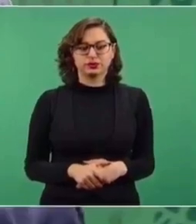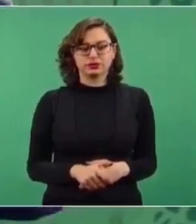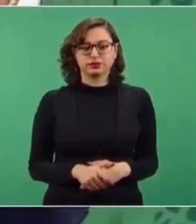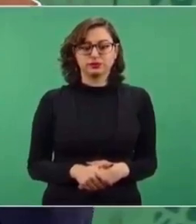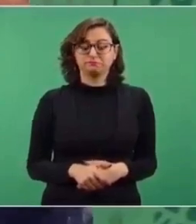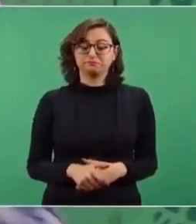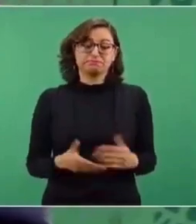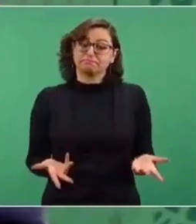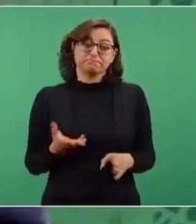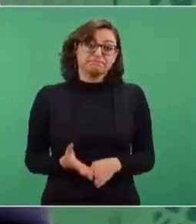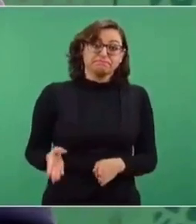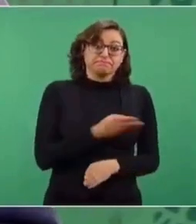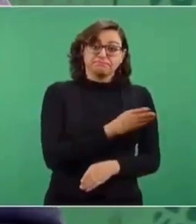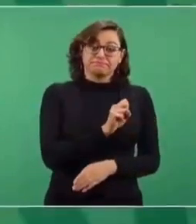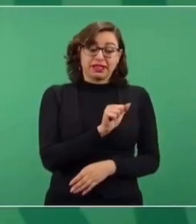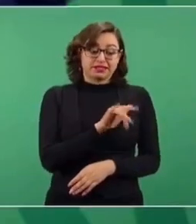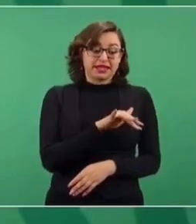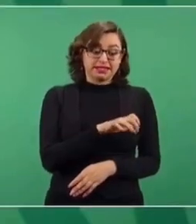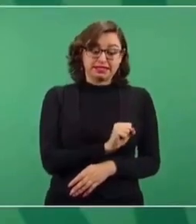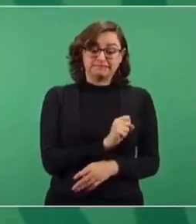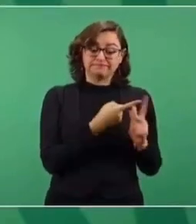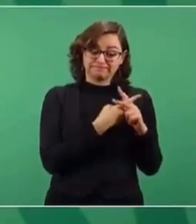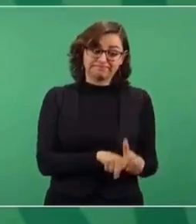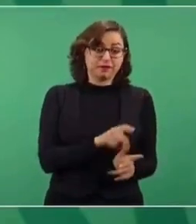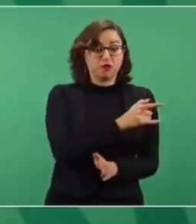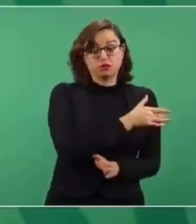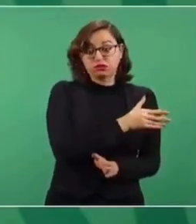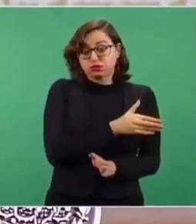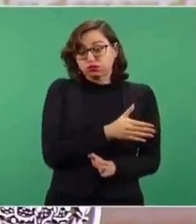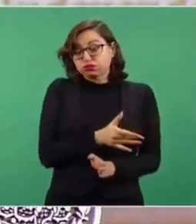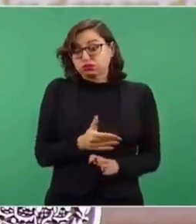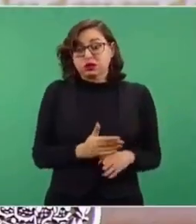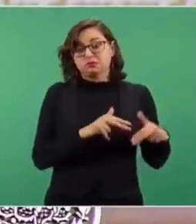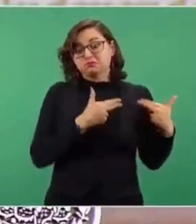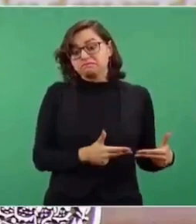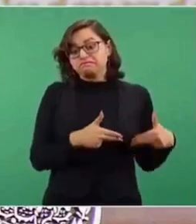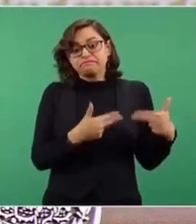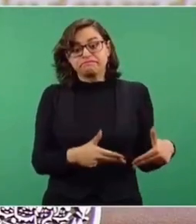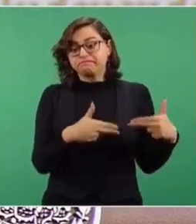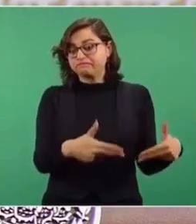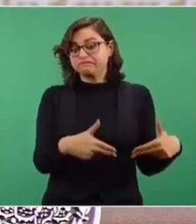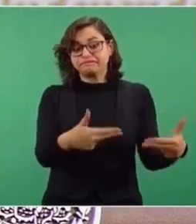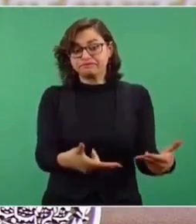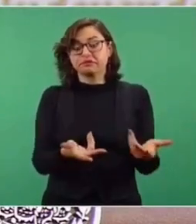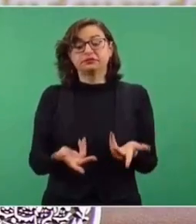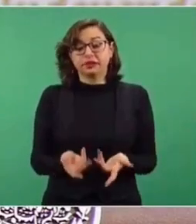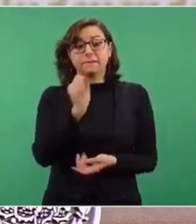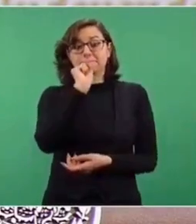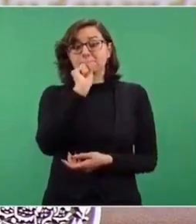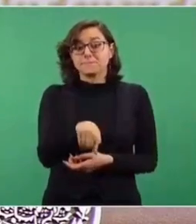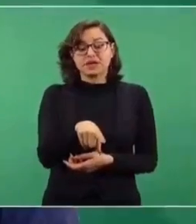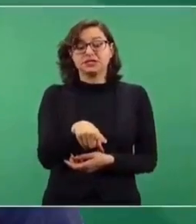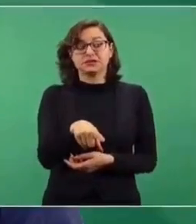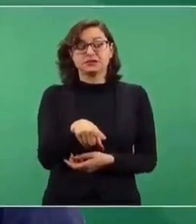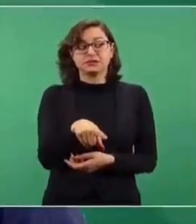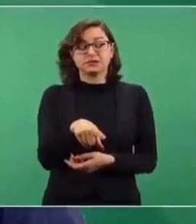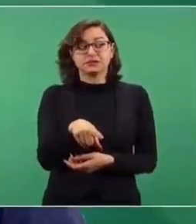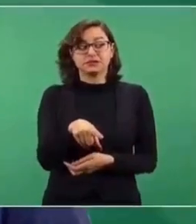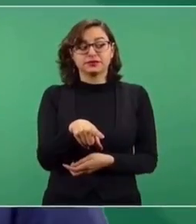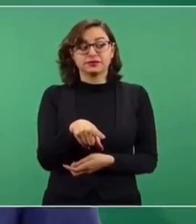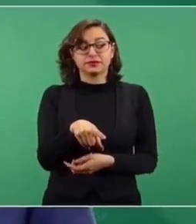Fue a partir de Salinas. Y esta política la continuaron. Por eso también fue un fiasco